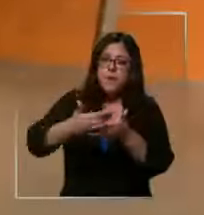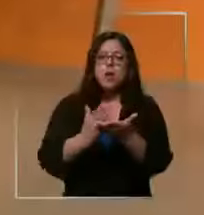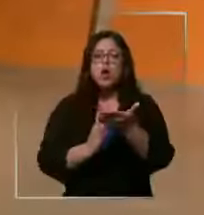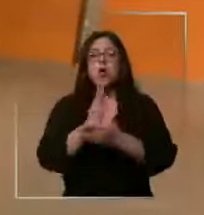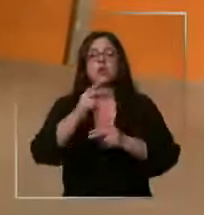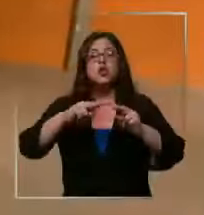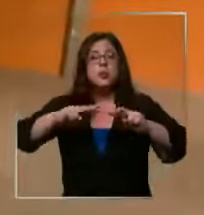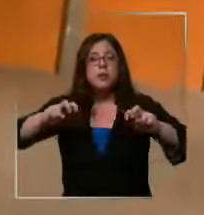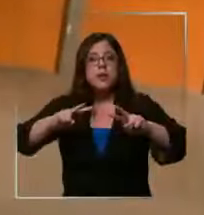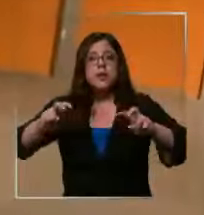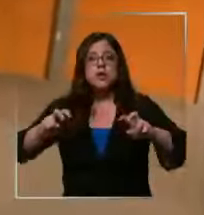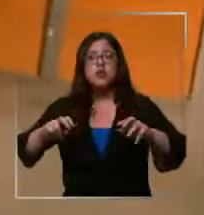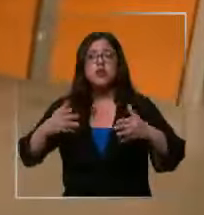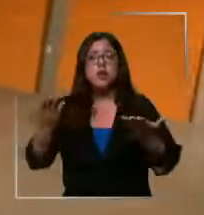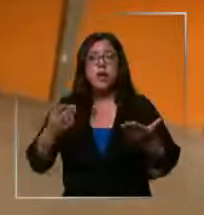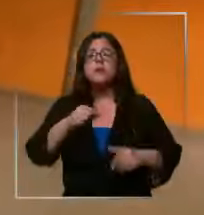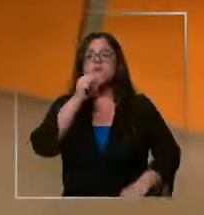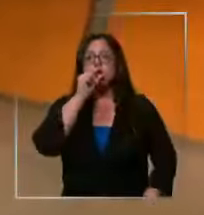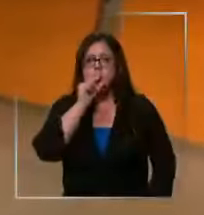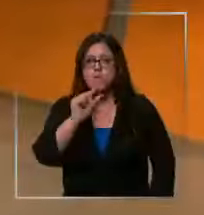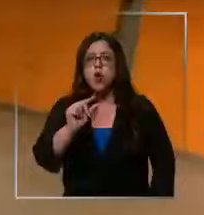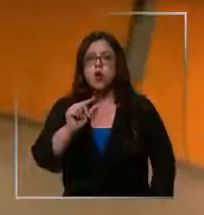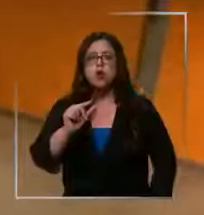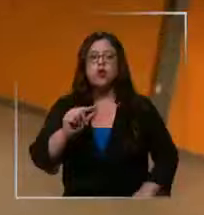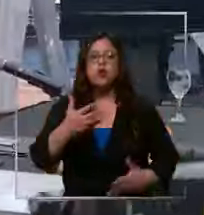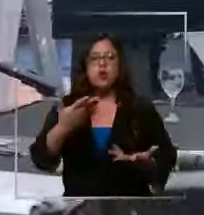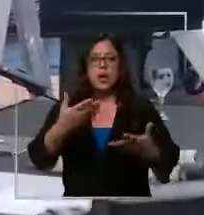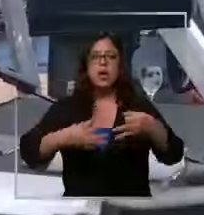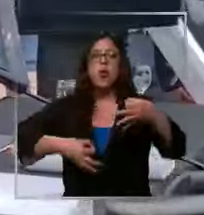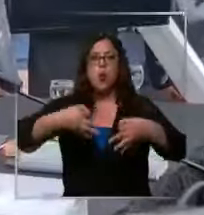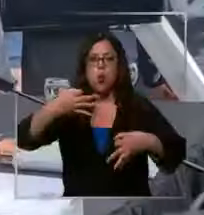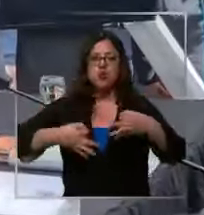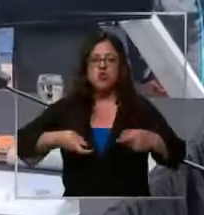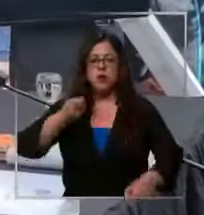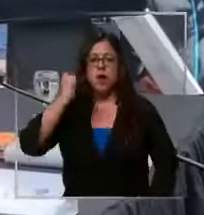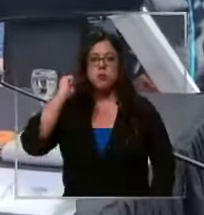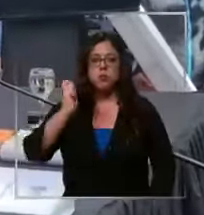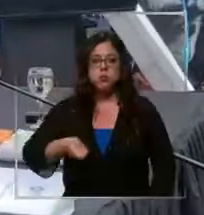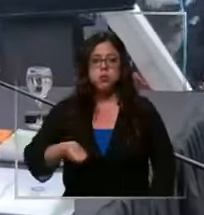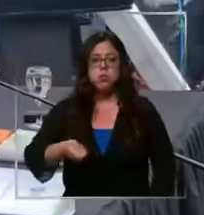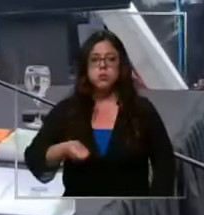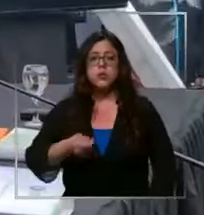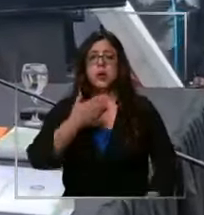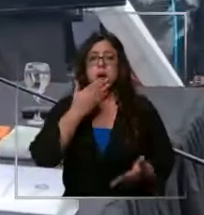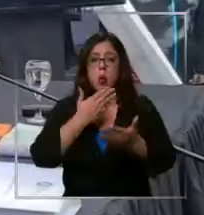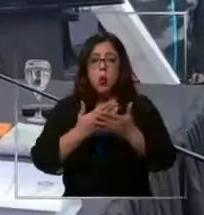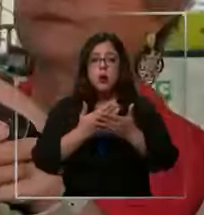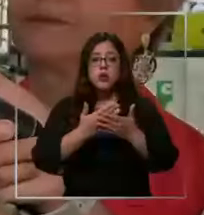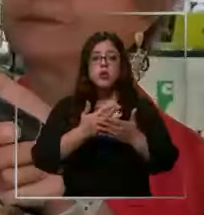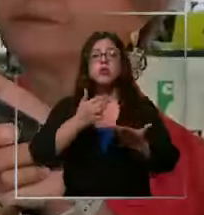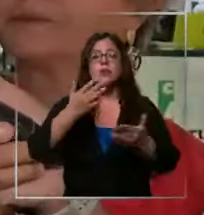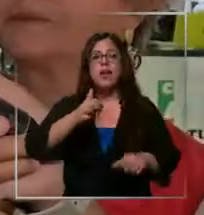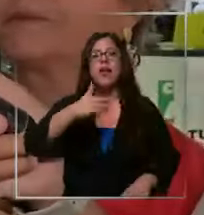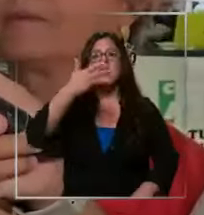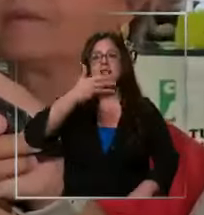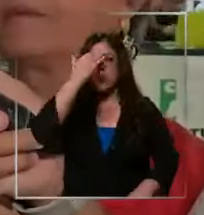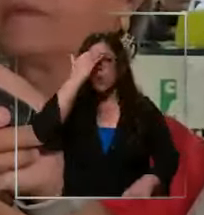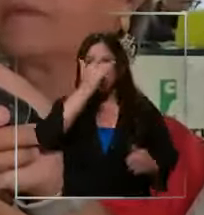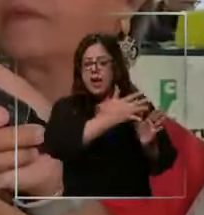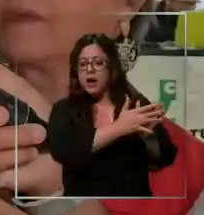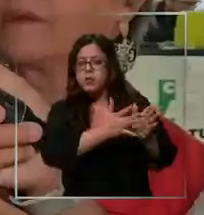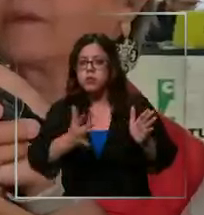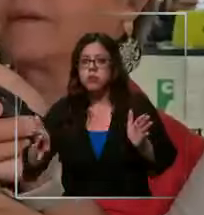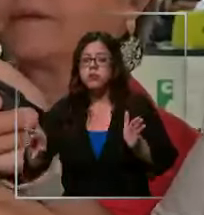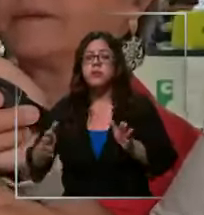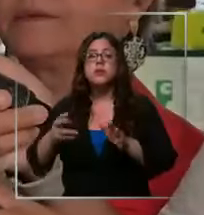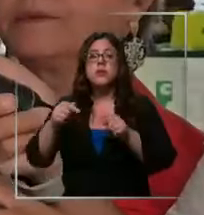la investigación, está a punto de enfrentar la justicia. Será formalizado en 19 días. Ya casi estamos entrando